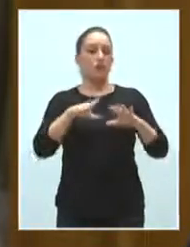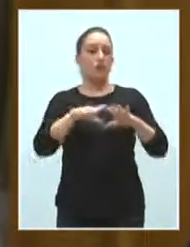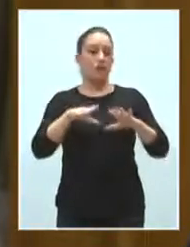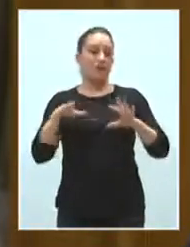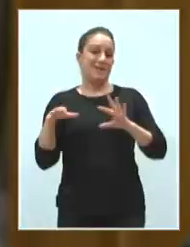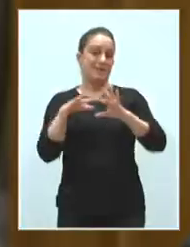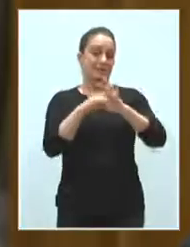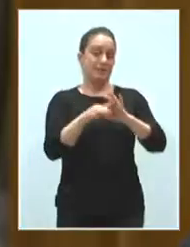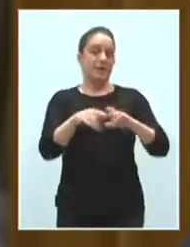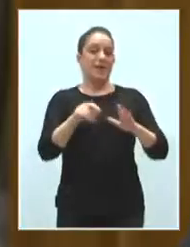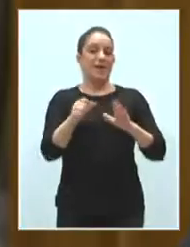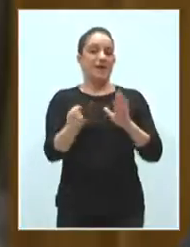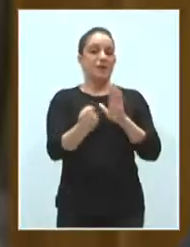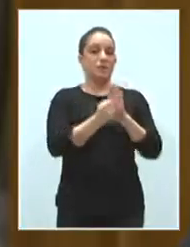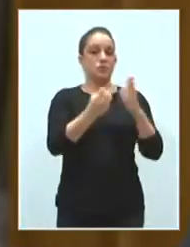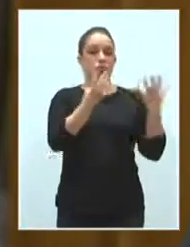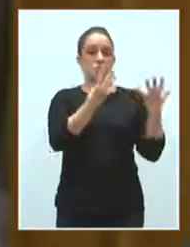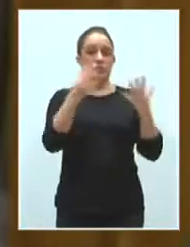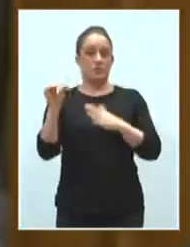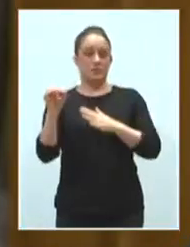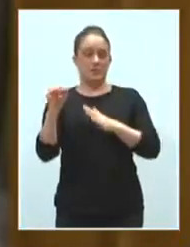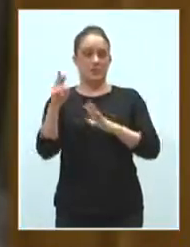90 del reglamento.